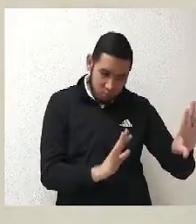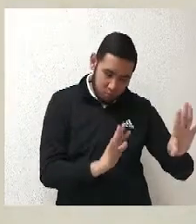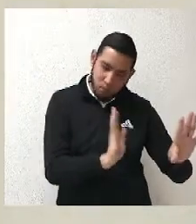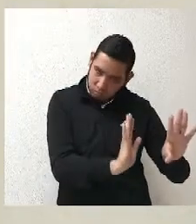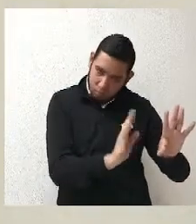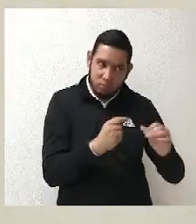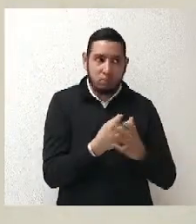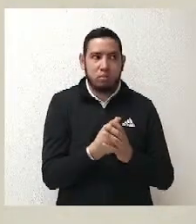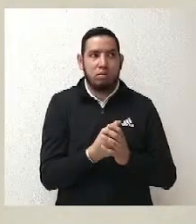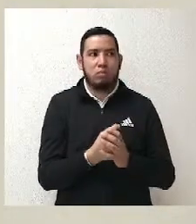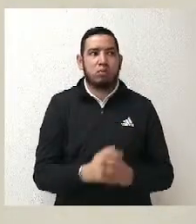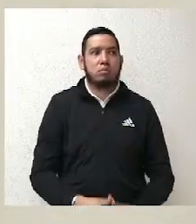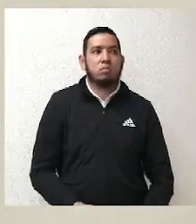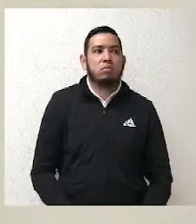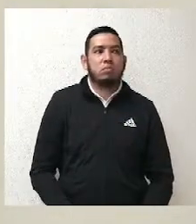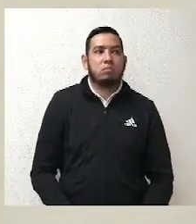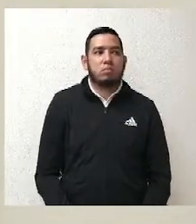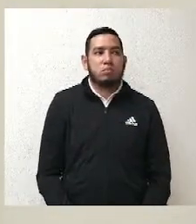perfil.